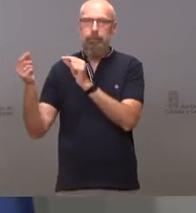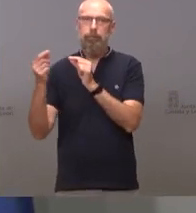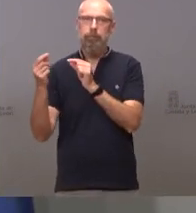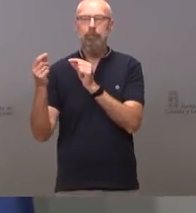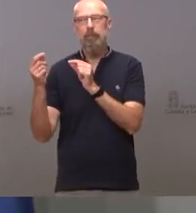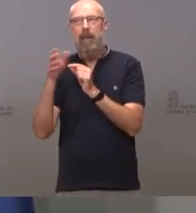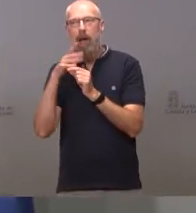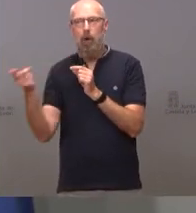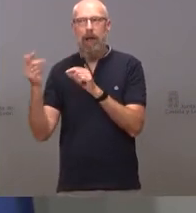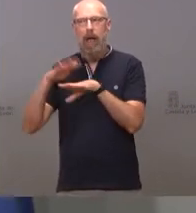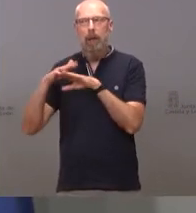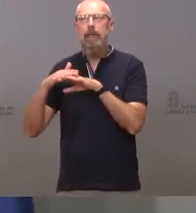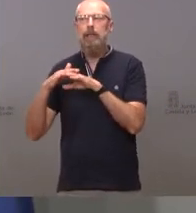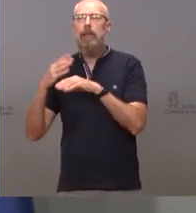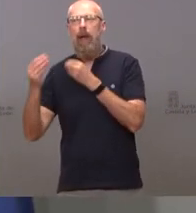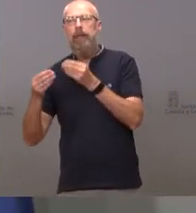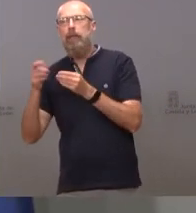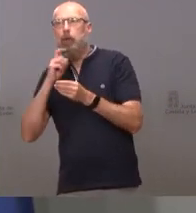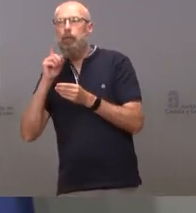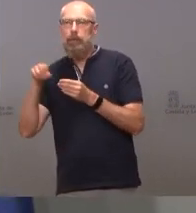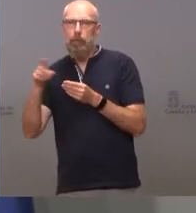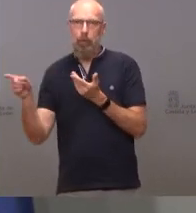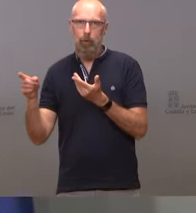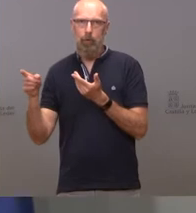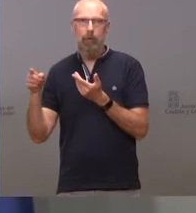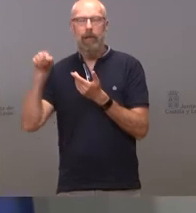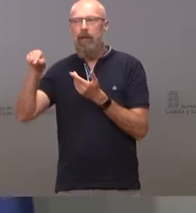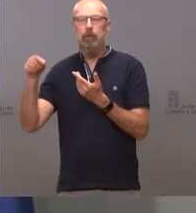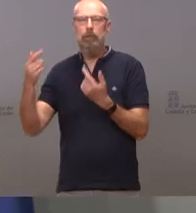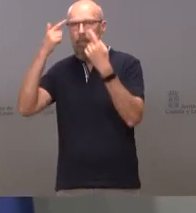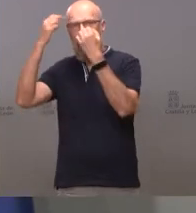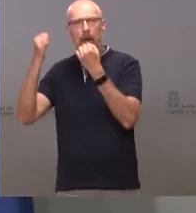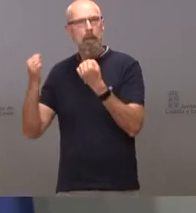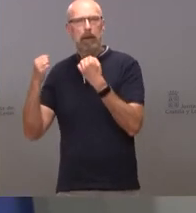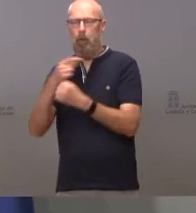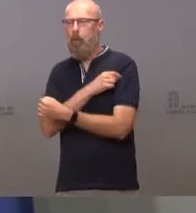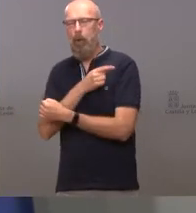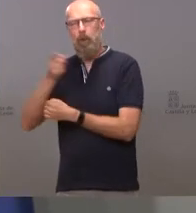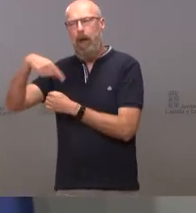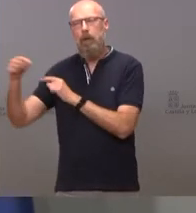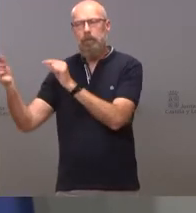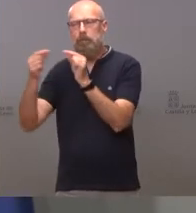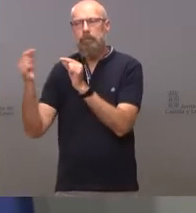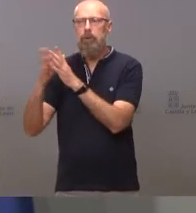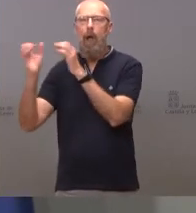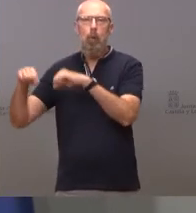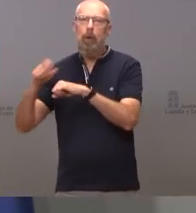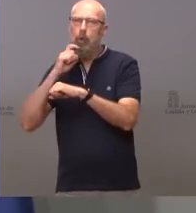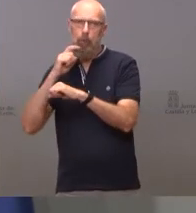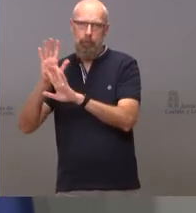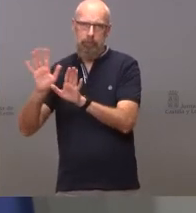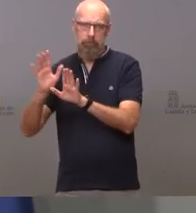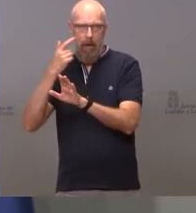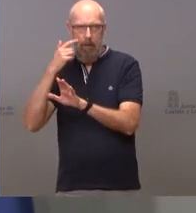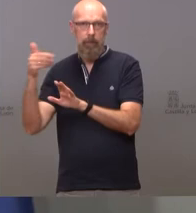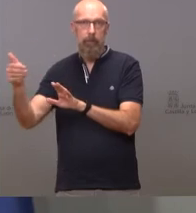debate desde el punto de vista sanitario que tiene que resolver la ponencia de vacunas es quien lo va a resolver pero en principio se va